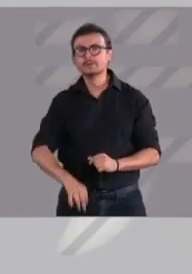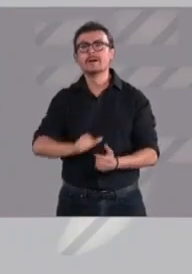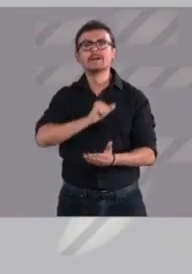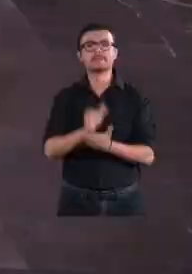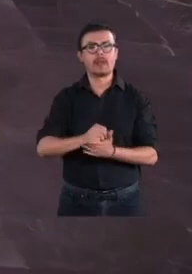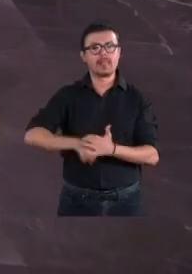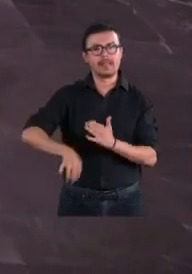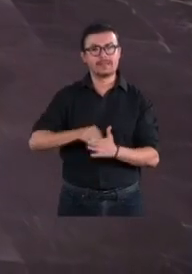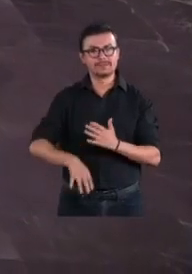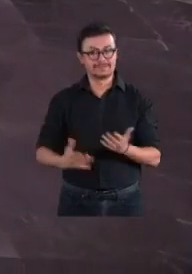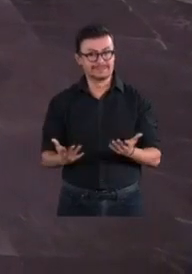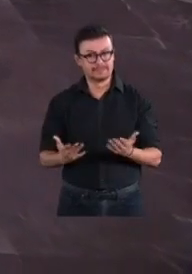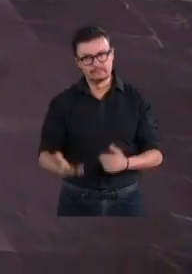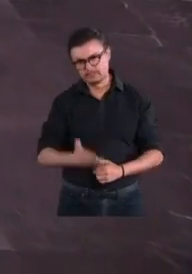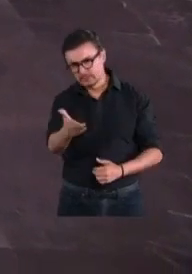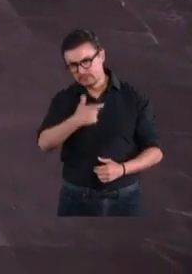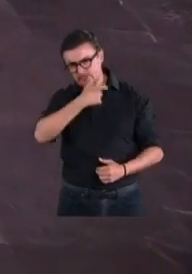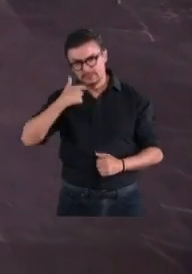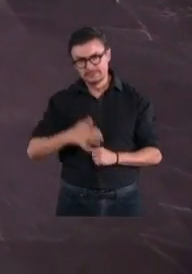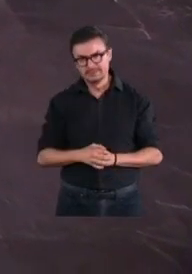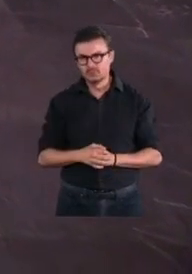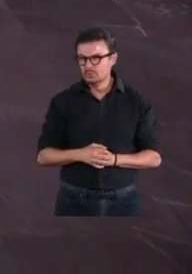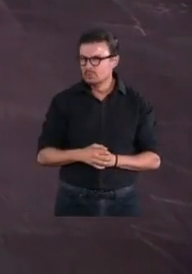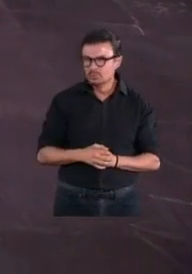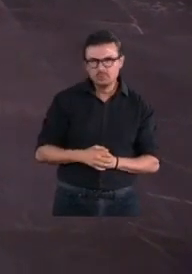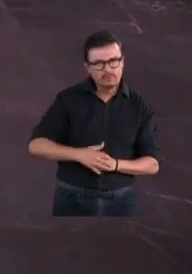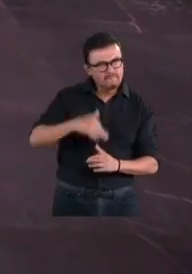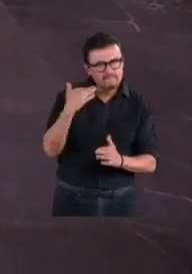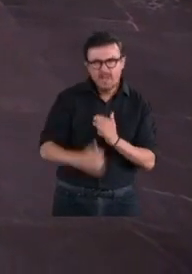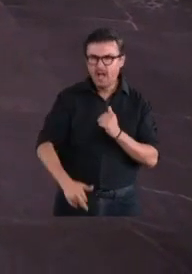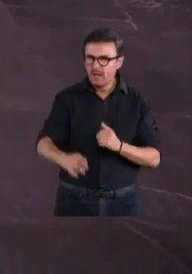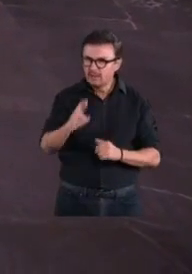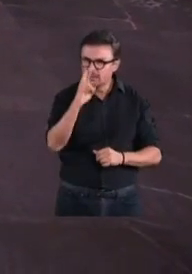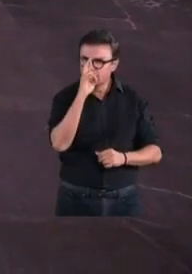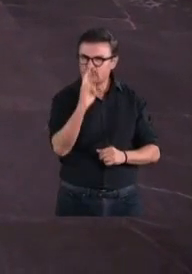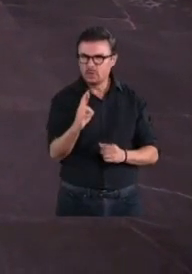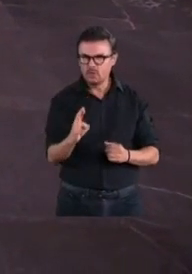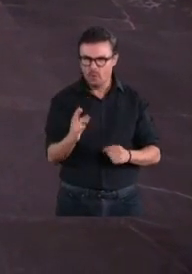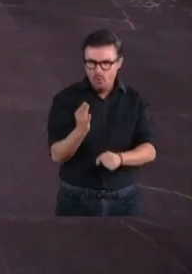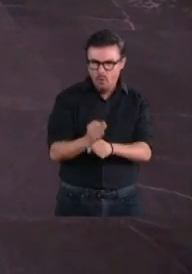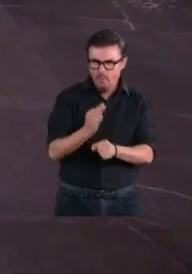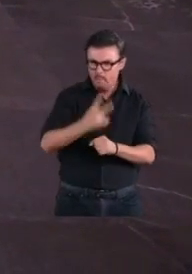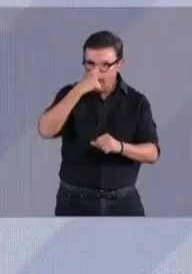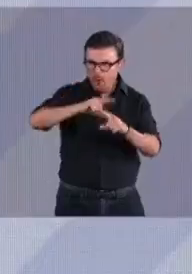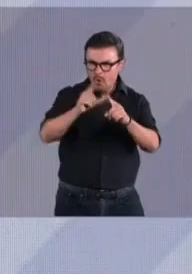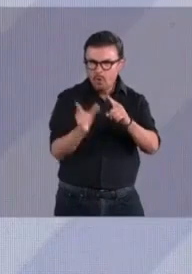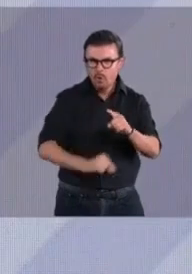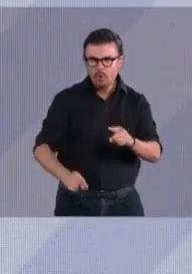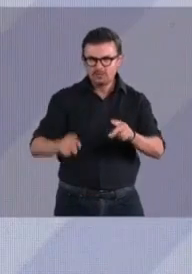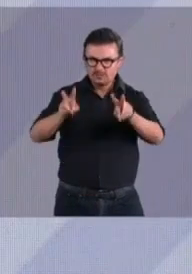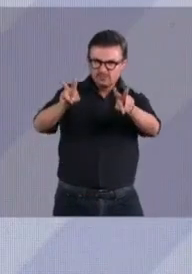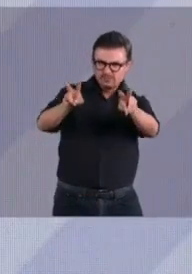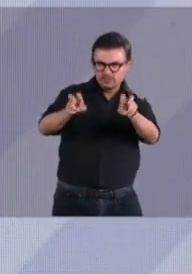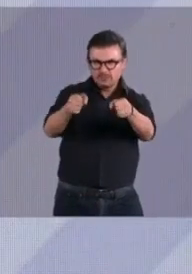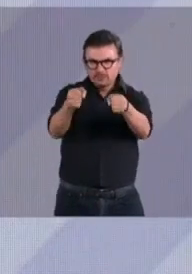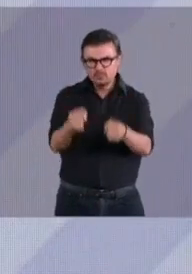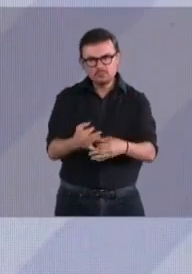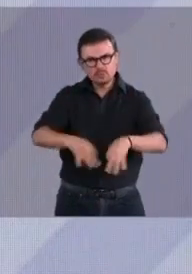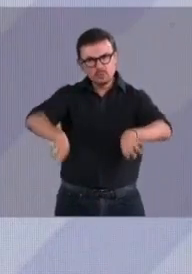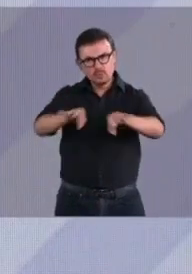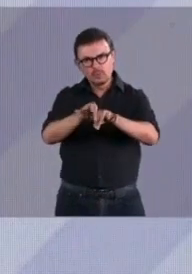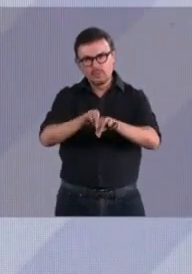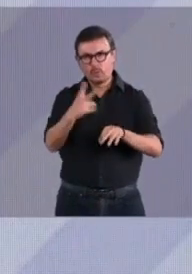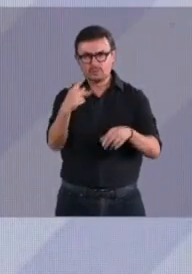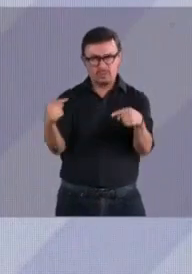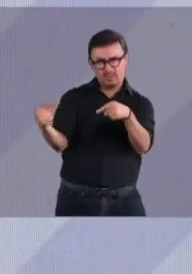Maynes. Me parece que es una falta de respeto, frente a la realidad que vive el país, tratar un tema tan importante de esta forma. Y